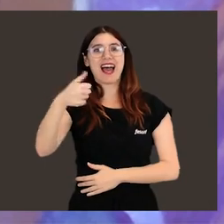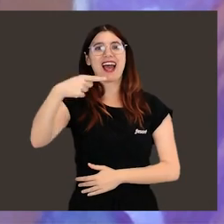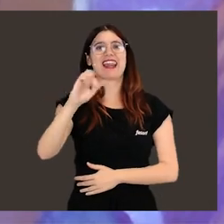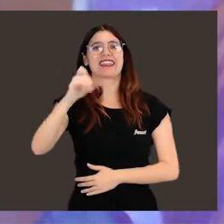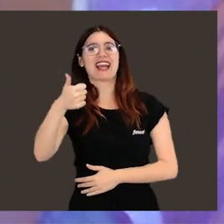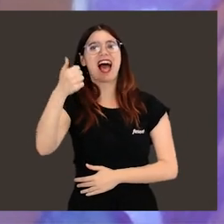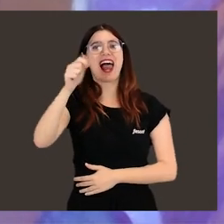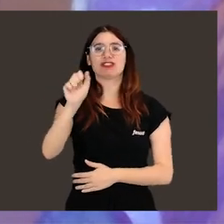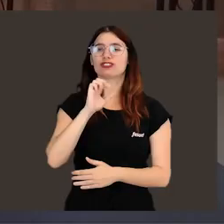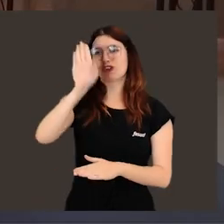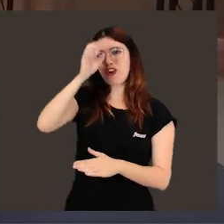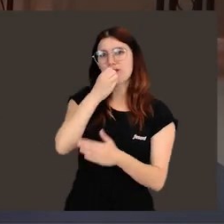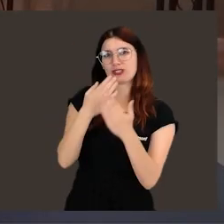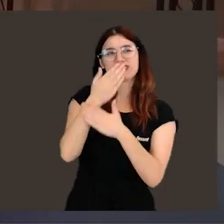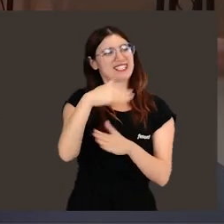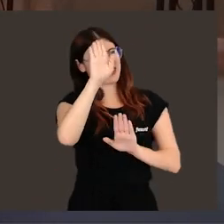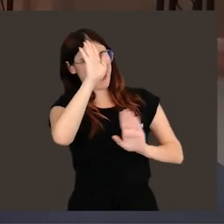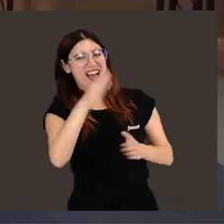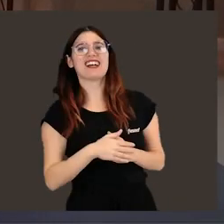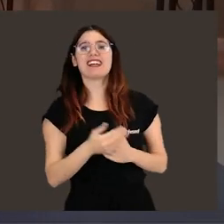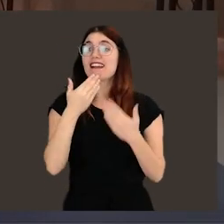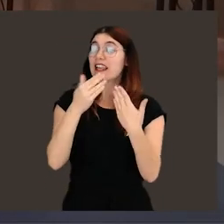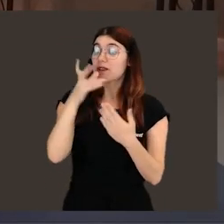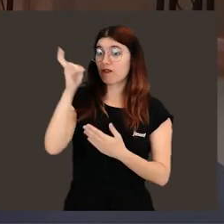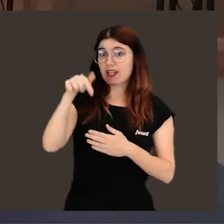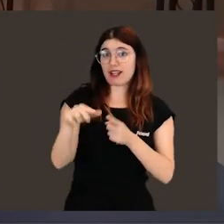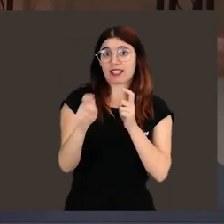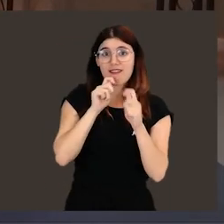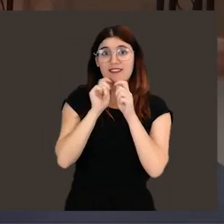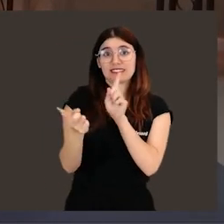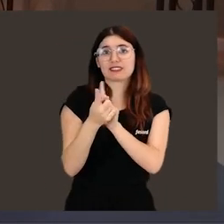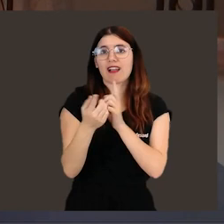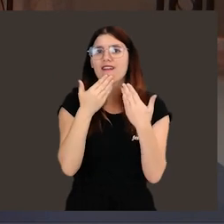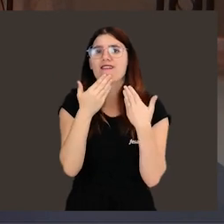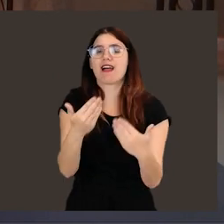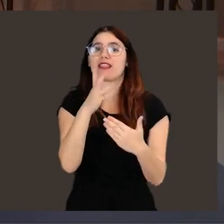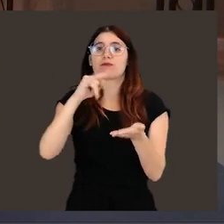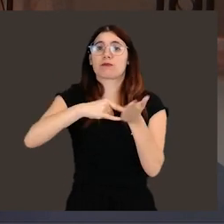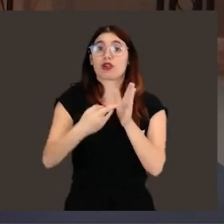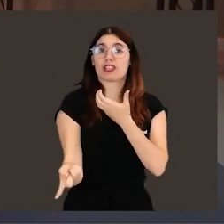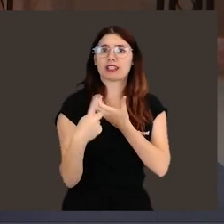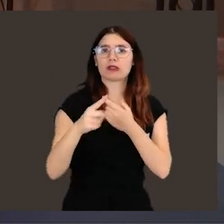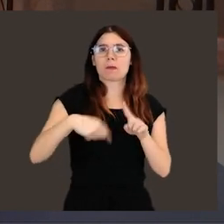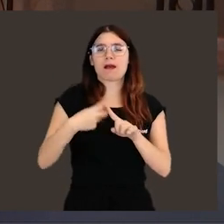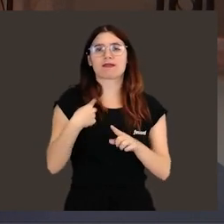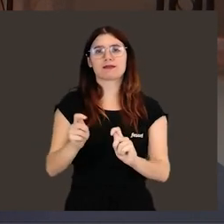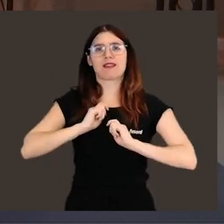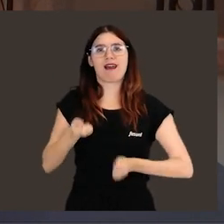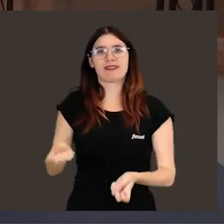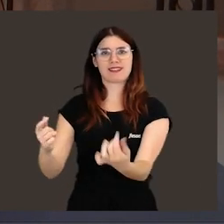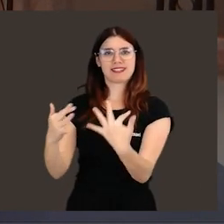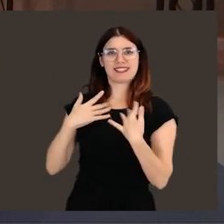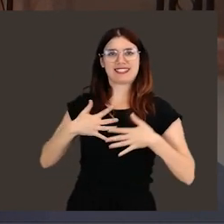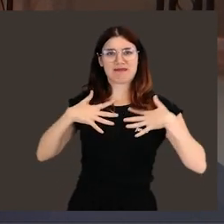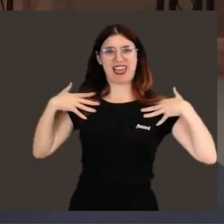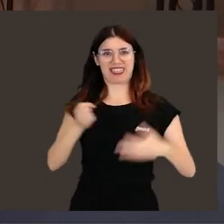García Alonso. Sara, muy buenas. Hola, buenas Muchísimas gracias por estar aquí, por formar parte de este proyecto y por